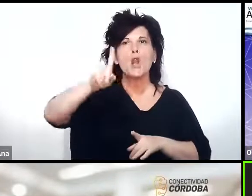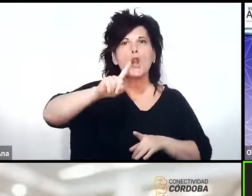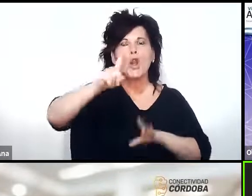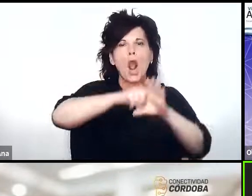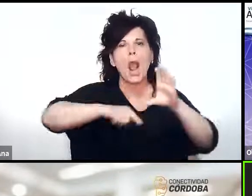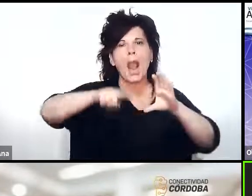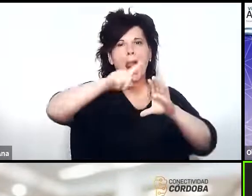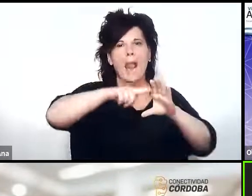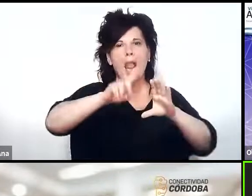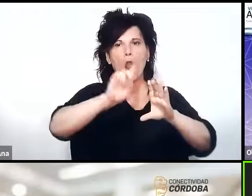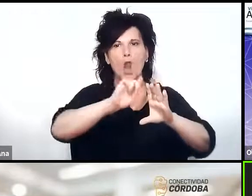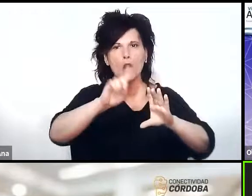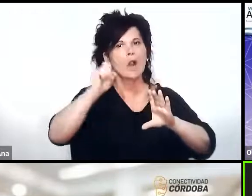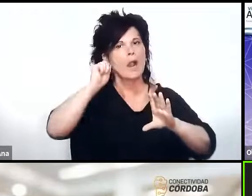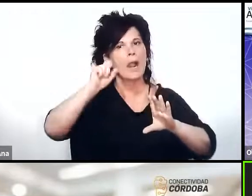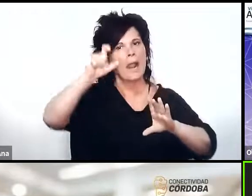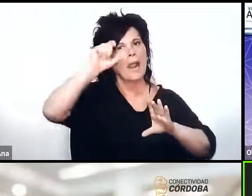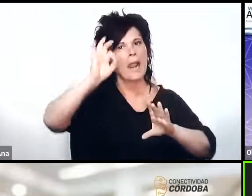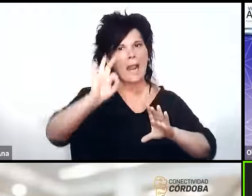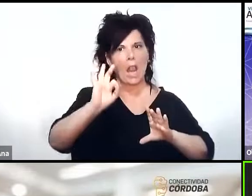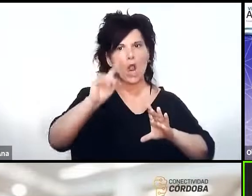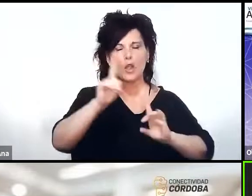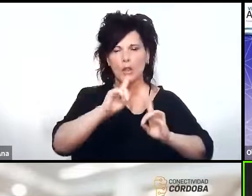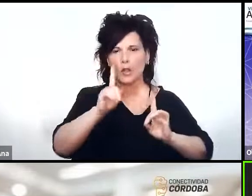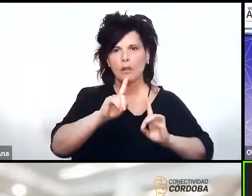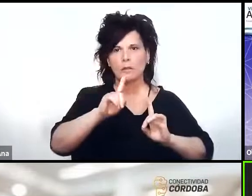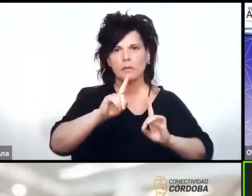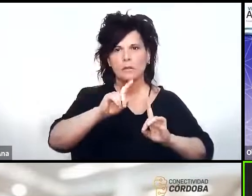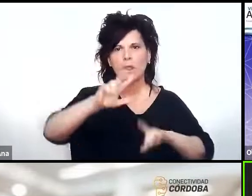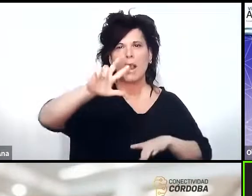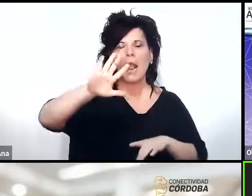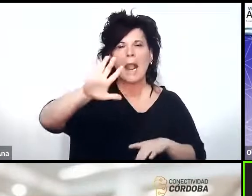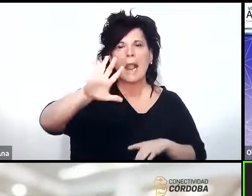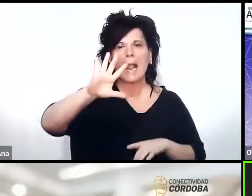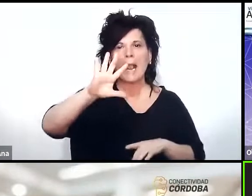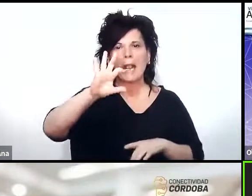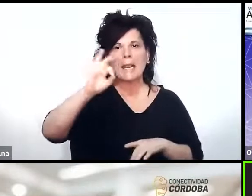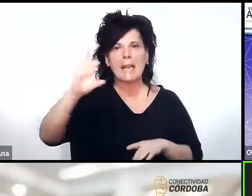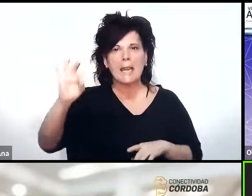o son satélites que están a 500 600 700